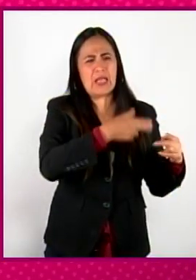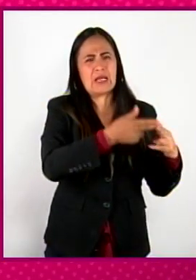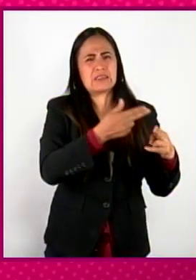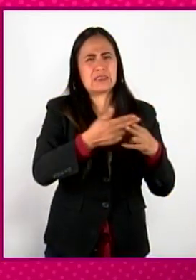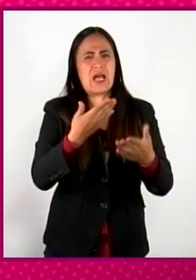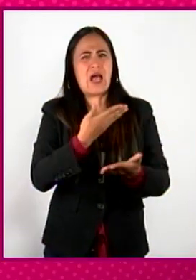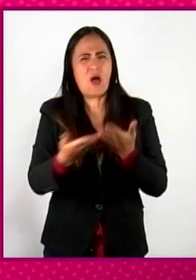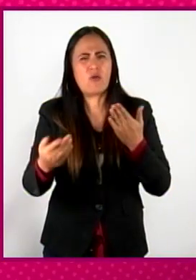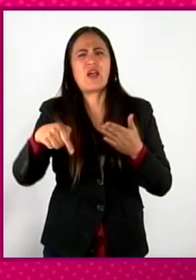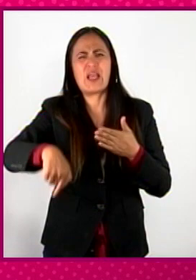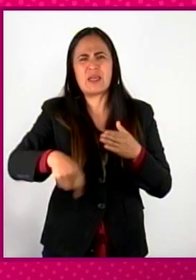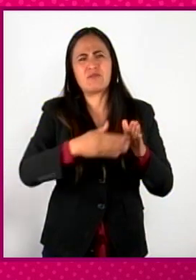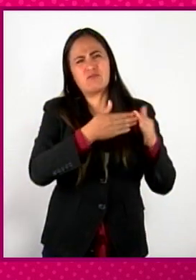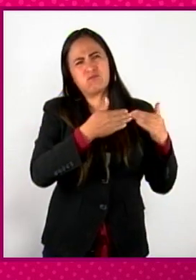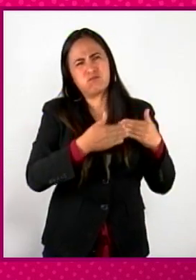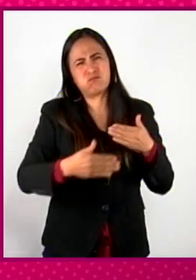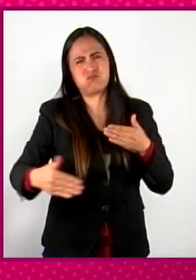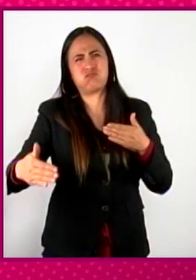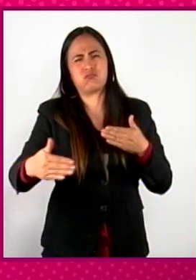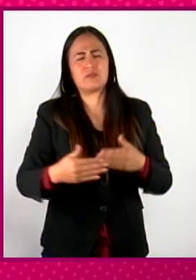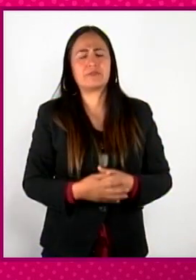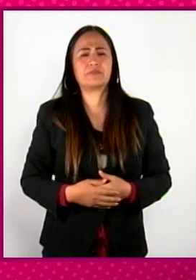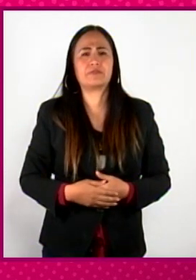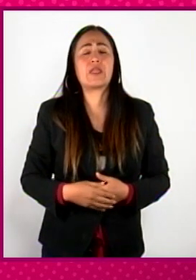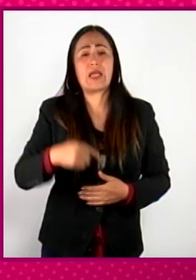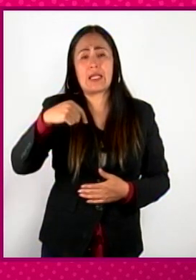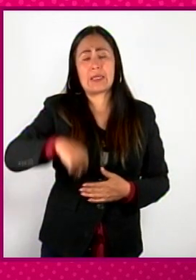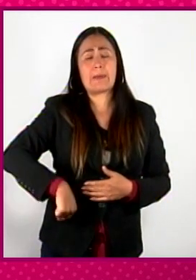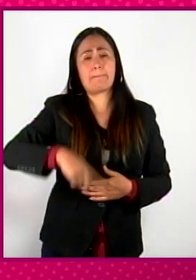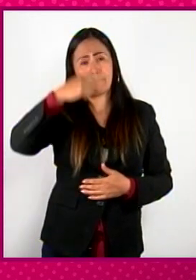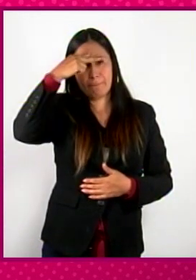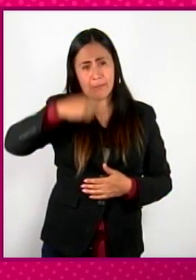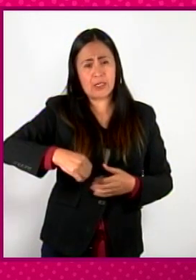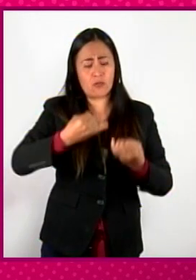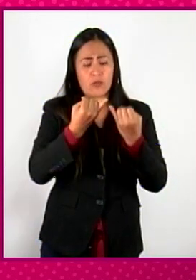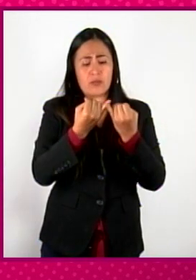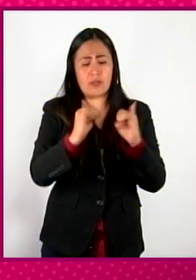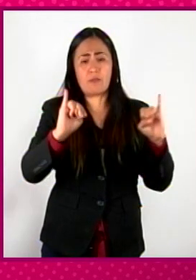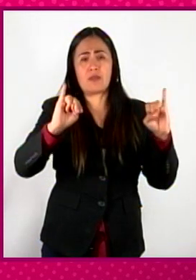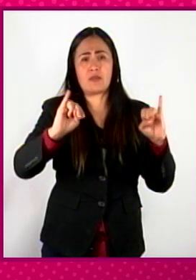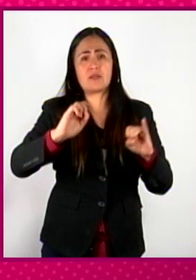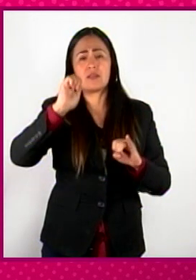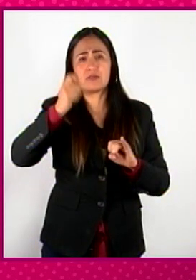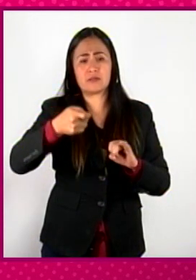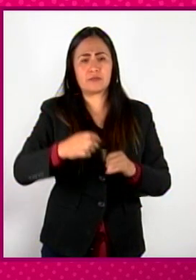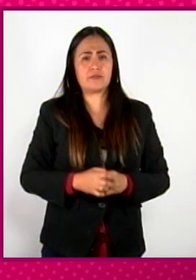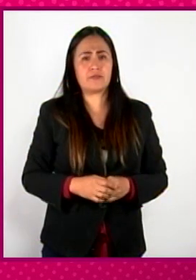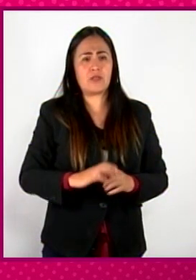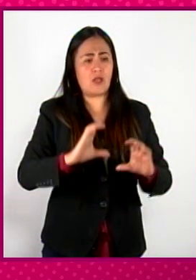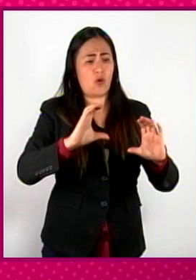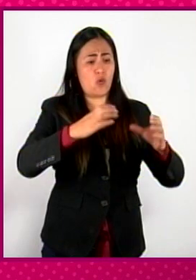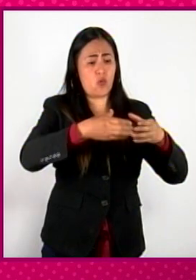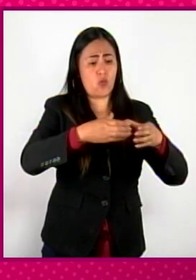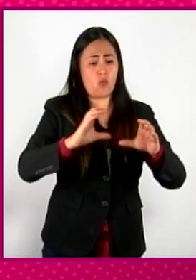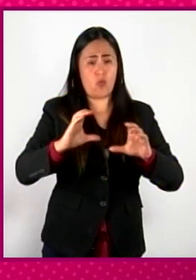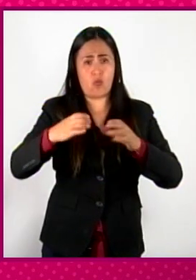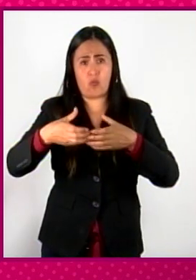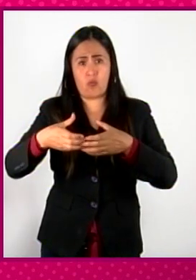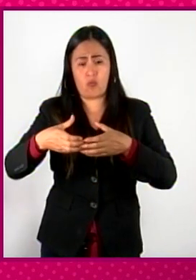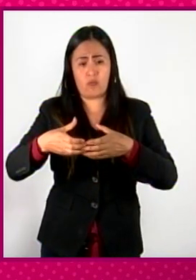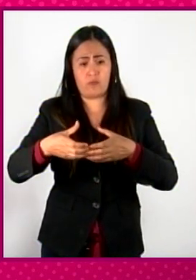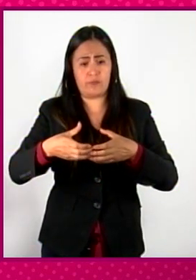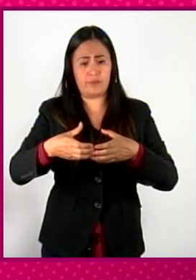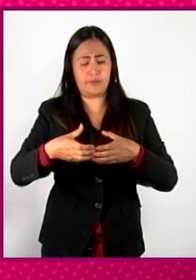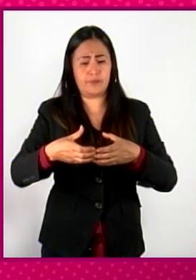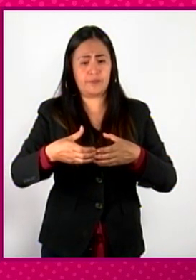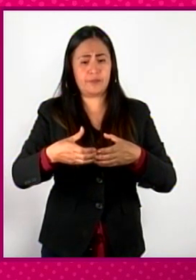Una de las consecuencias del México independiente fue que ya no se iba a clasificar a la población por